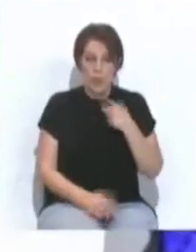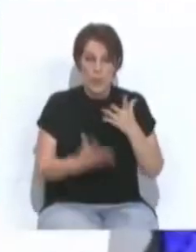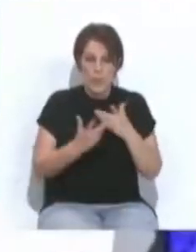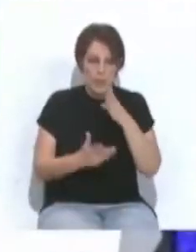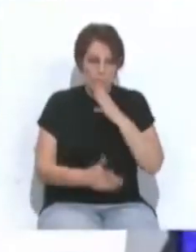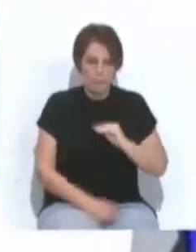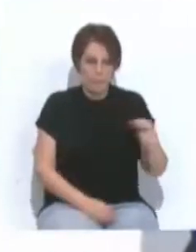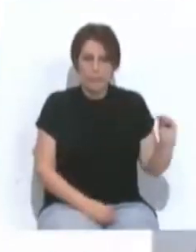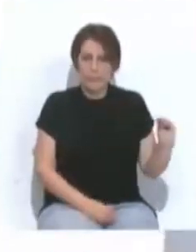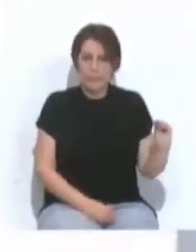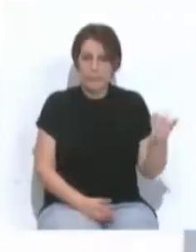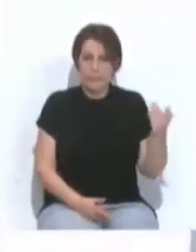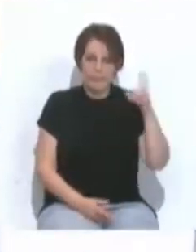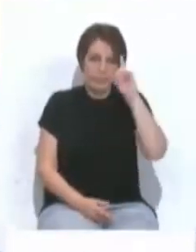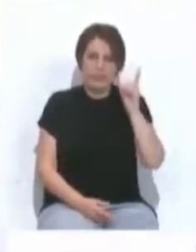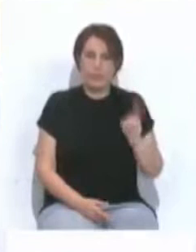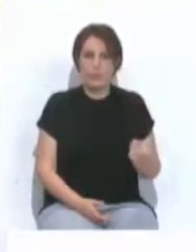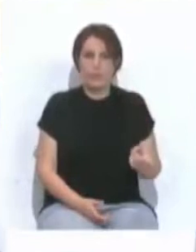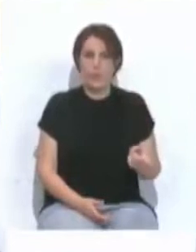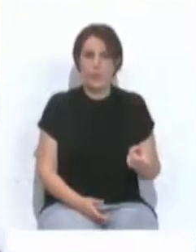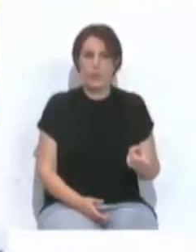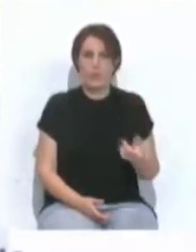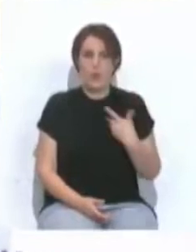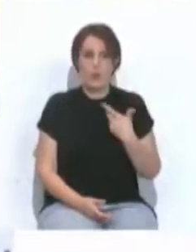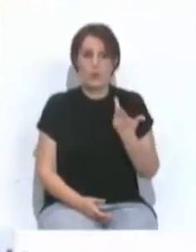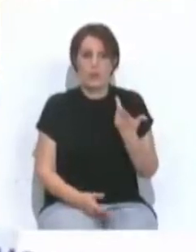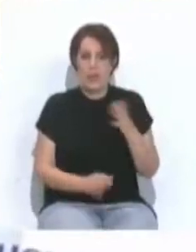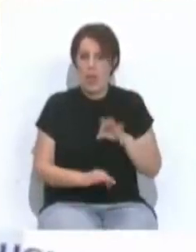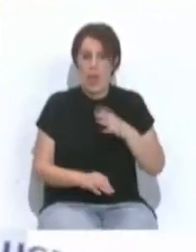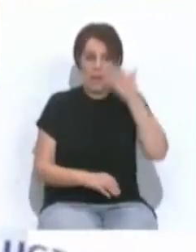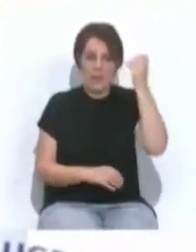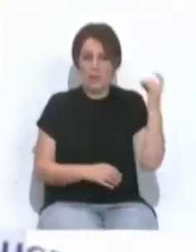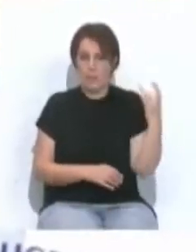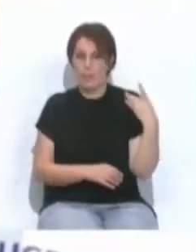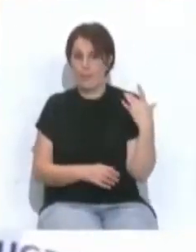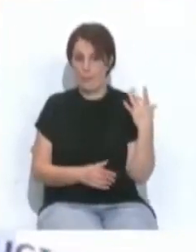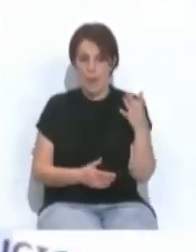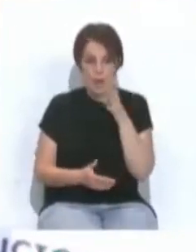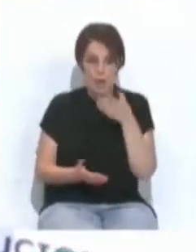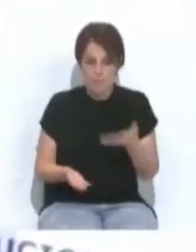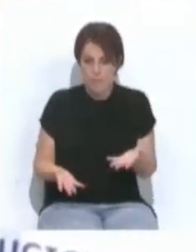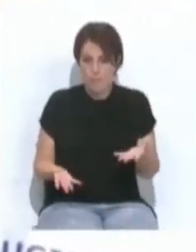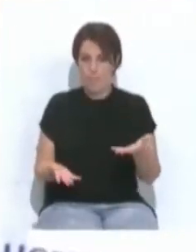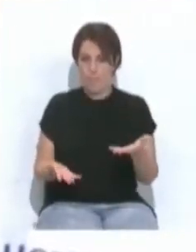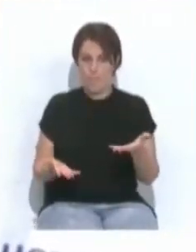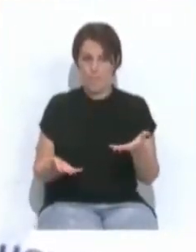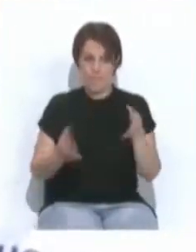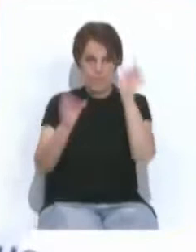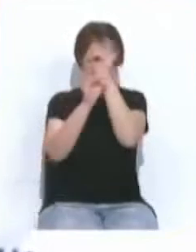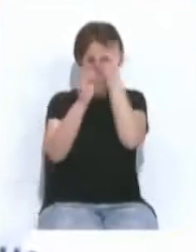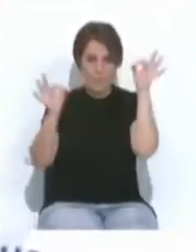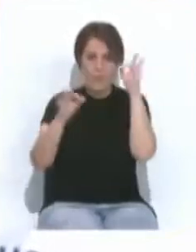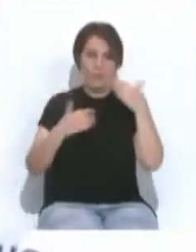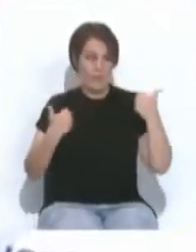administrativo y no sabemos nada a día de hoy, desde abril que nos despidieron. Solo esperar que haya